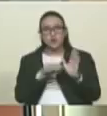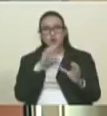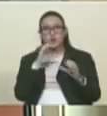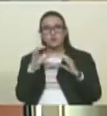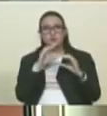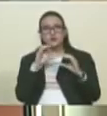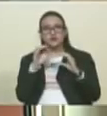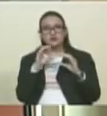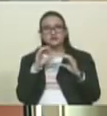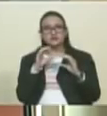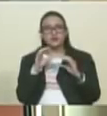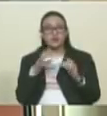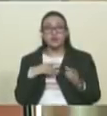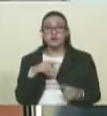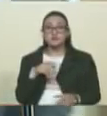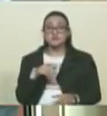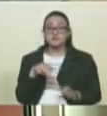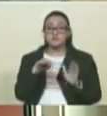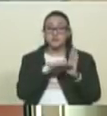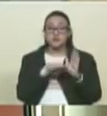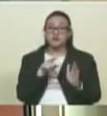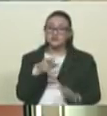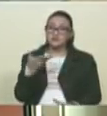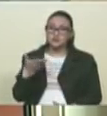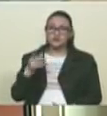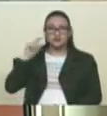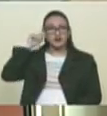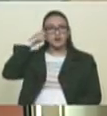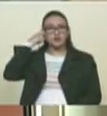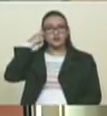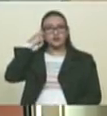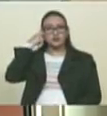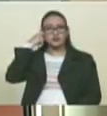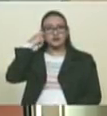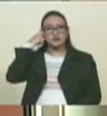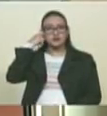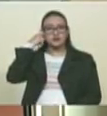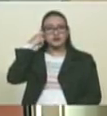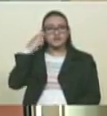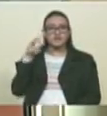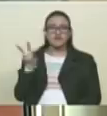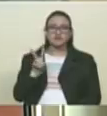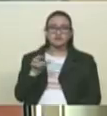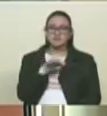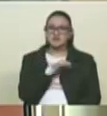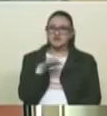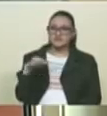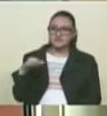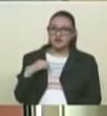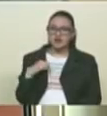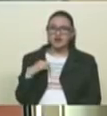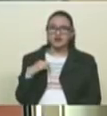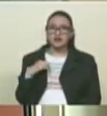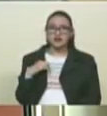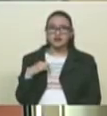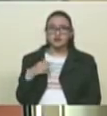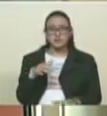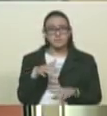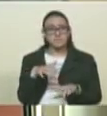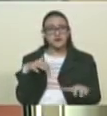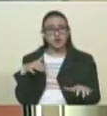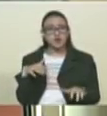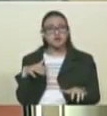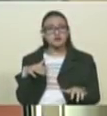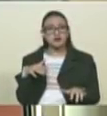Los medios de comunicación no pueden tomar partido. Eso es algo que es muy importante recordarle a los medios de comunicación venezolanos, privados, que son la gran mayoría de los medios en